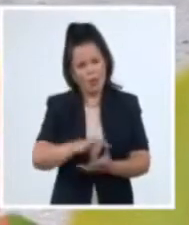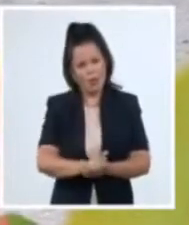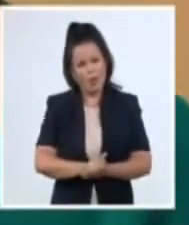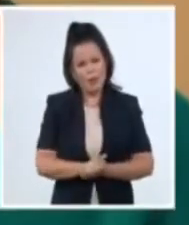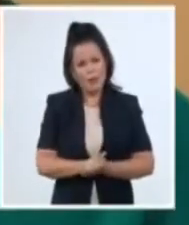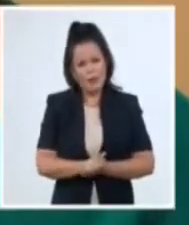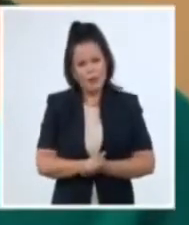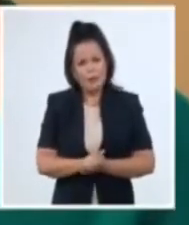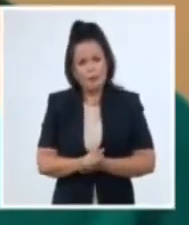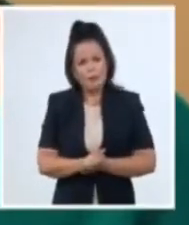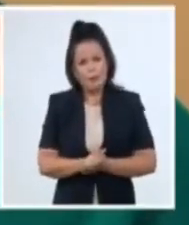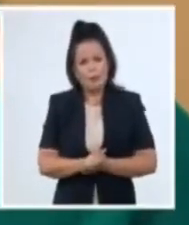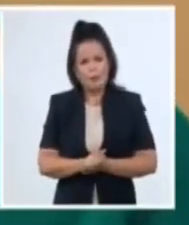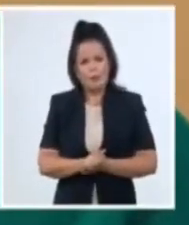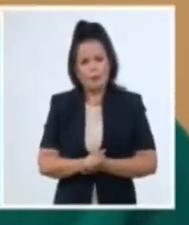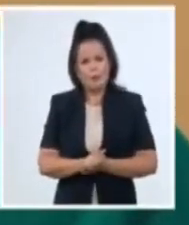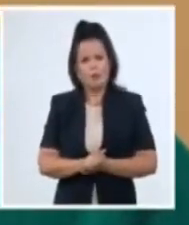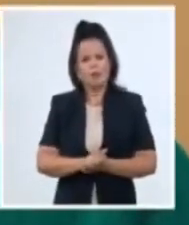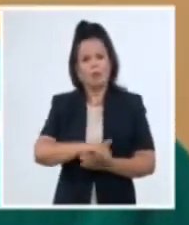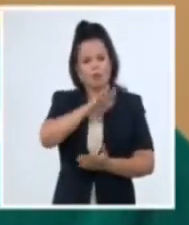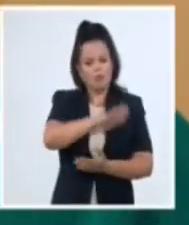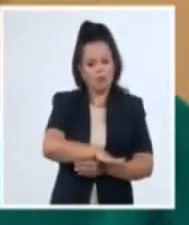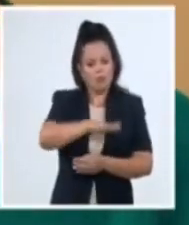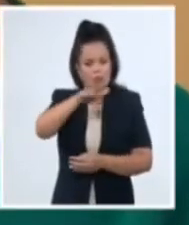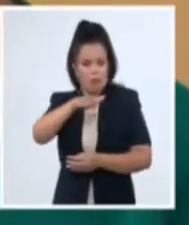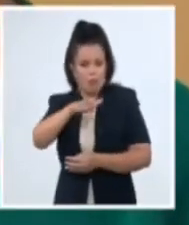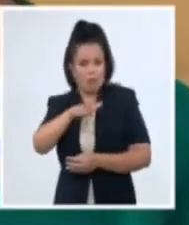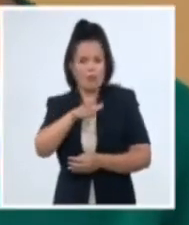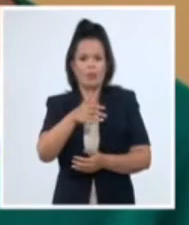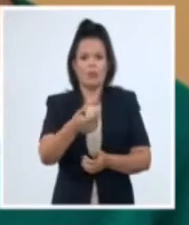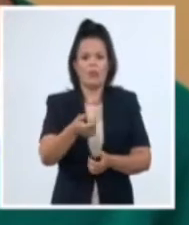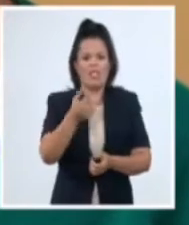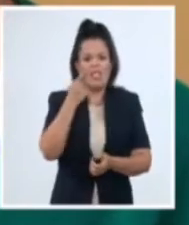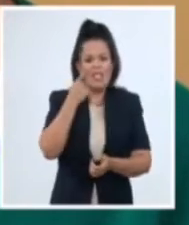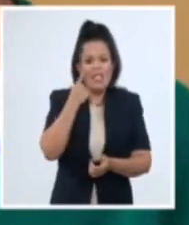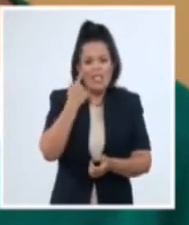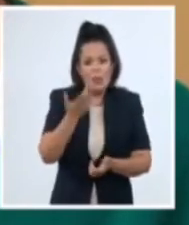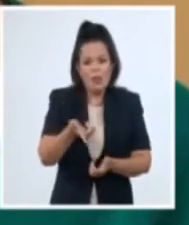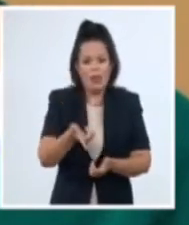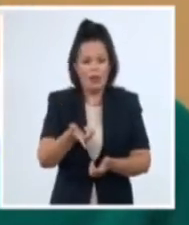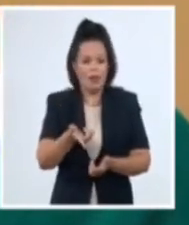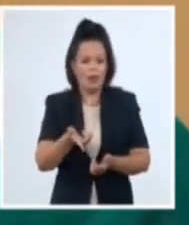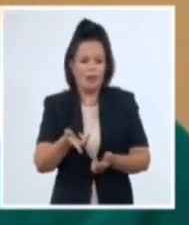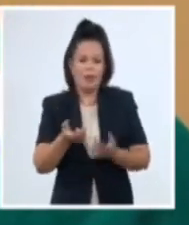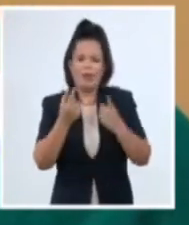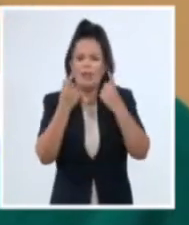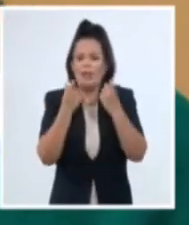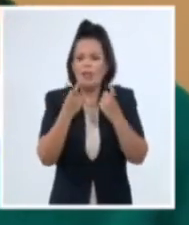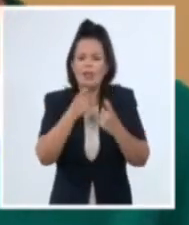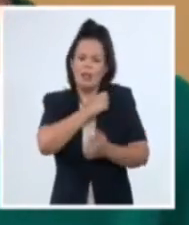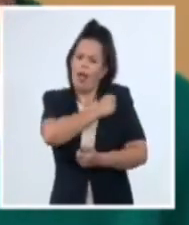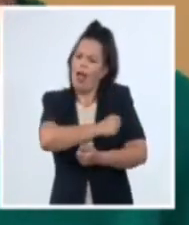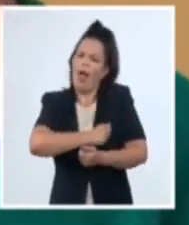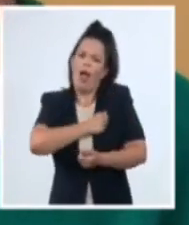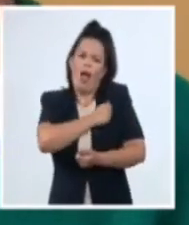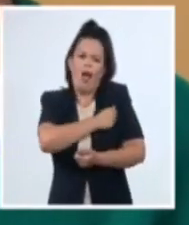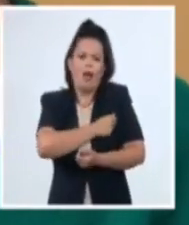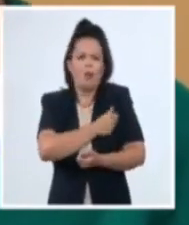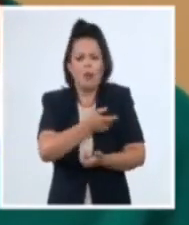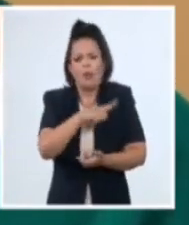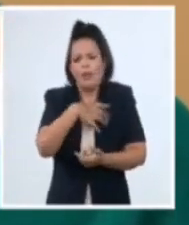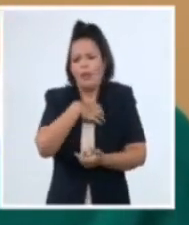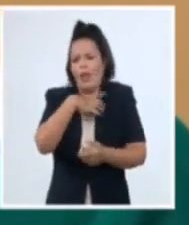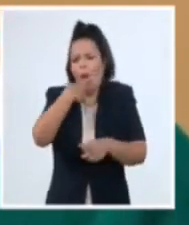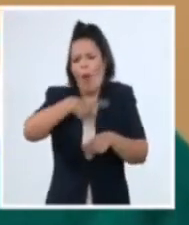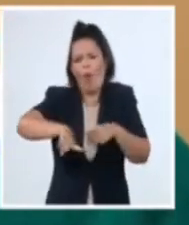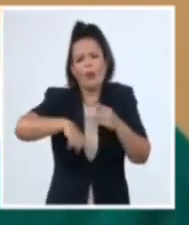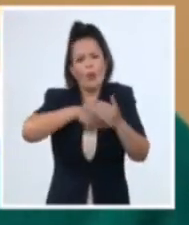a la institución, las niñas se han mostrado con carencia principalmente afectiva y algunas que otras dificultades de salud que hemos